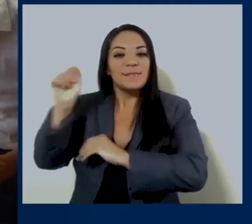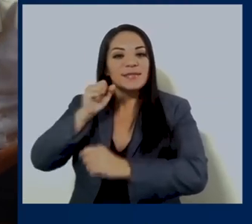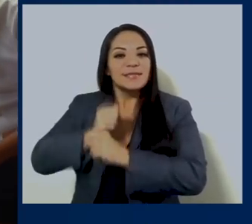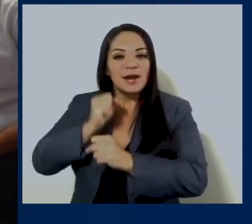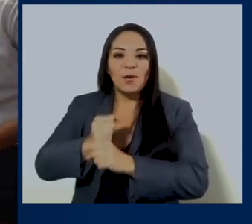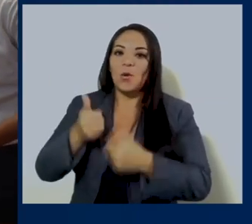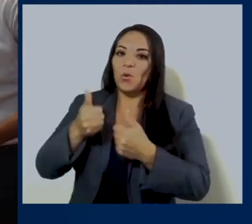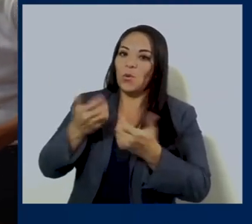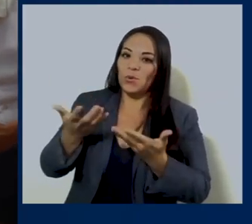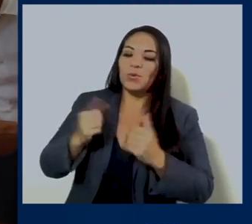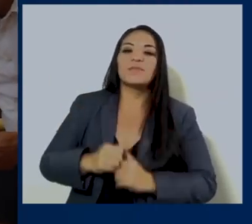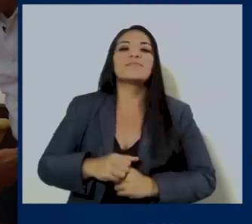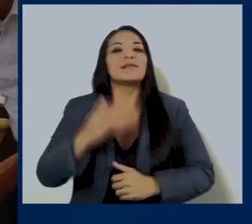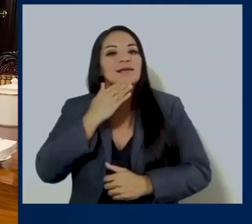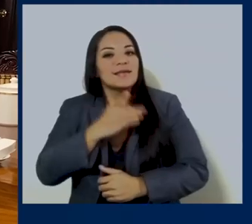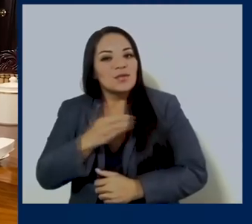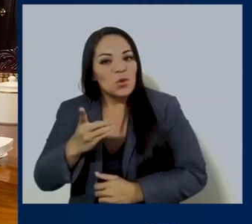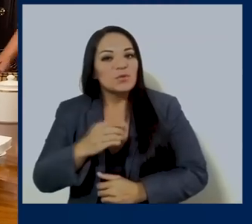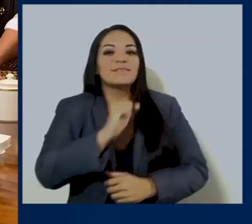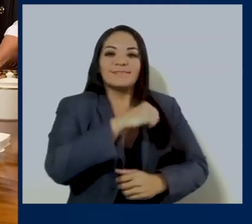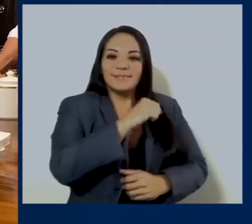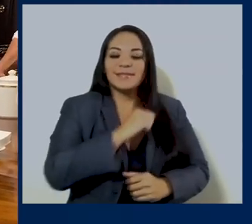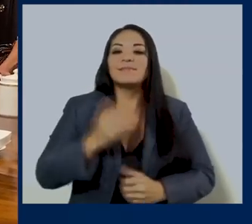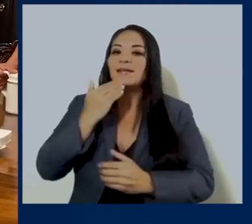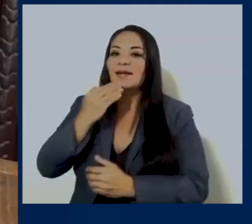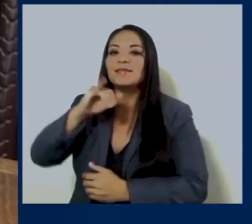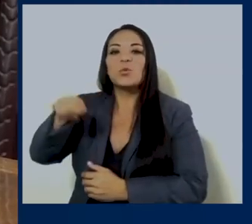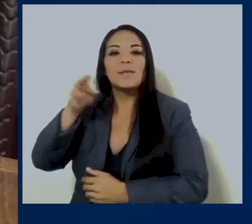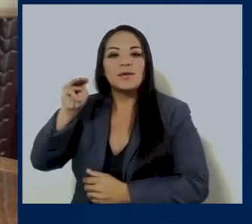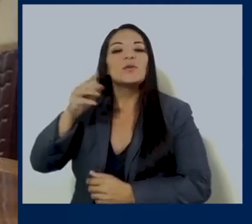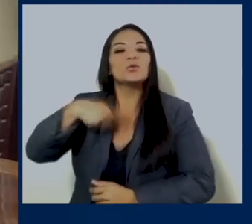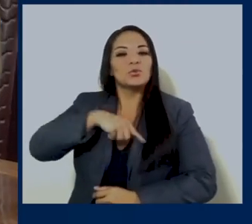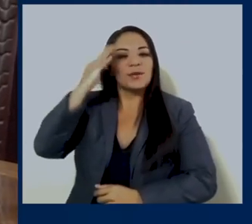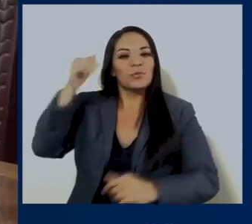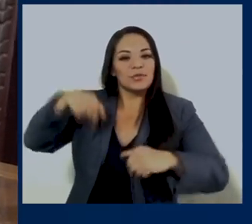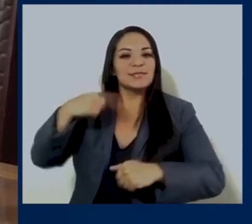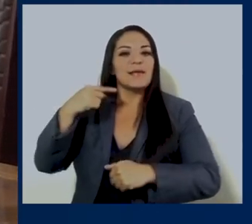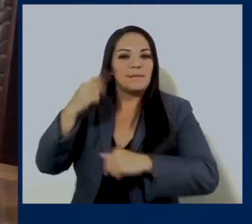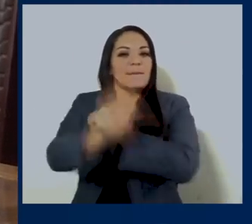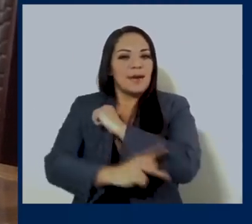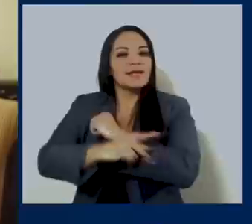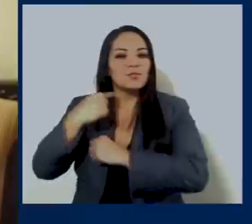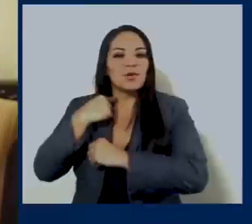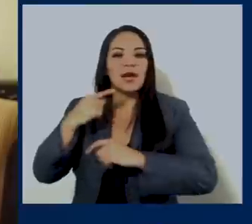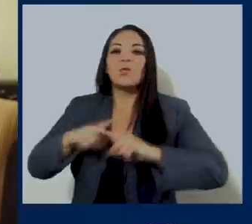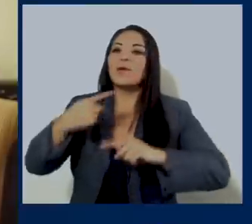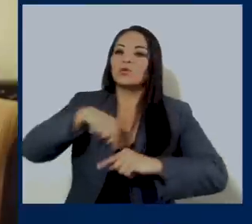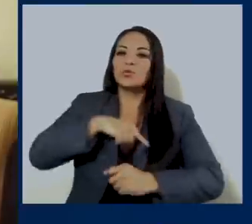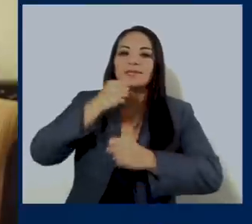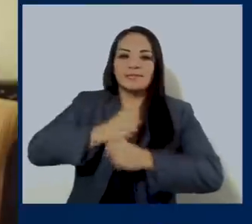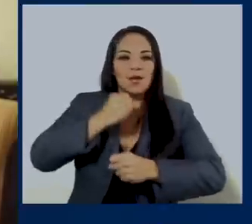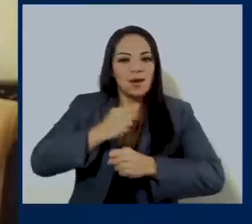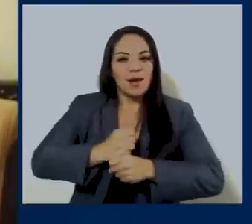siete meses de trabajo. Así es. Gracias a Dios, don Juan Manuel. Nosotros sabemos que este es un país caro y por eso